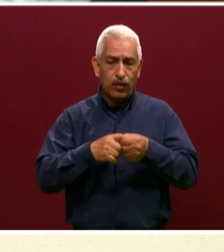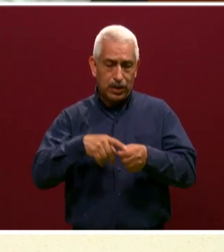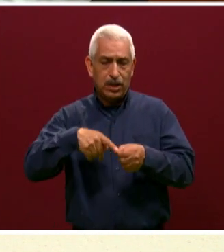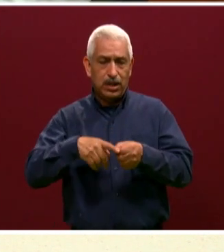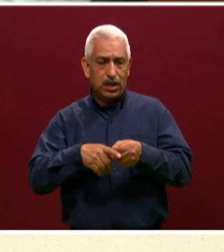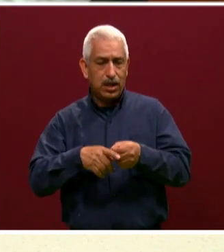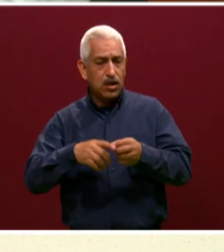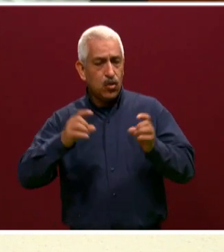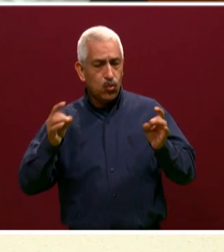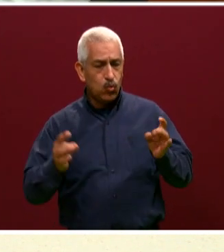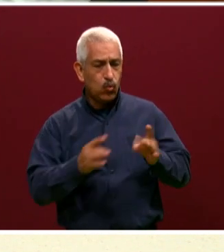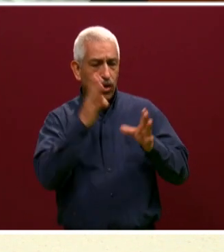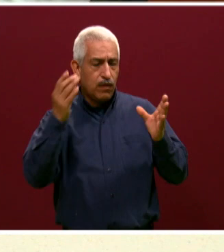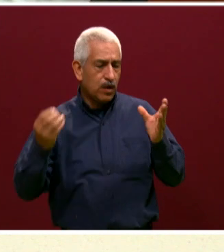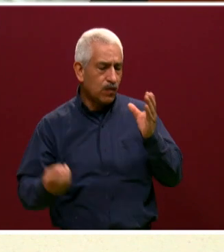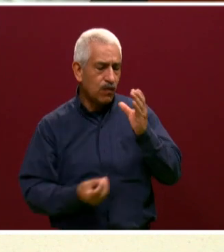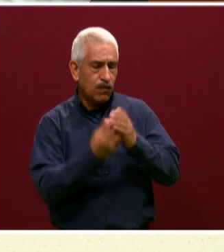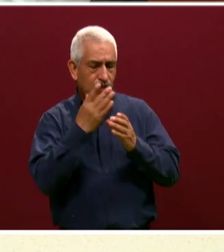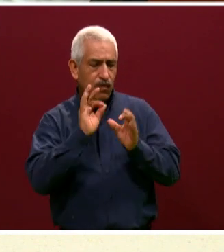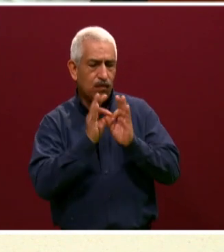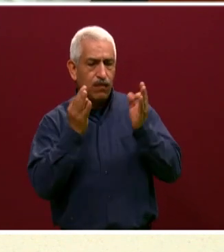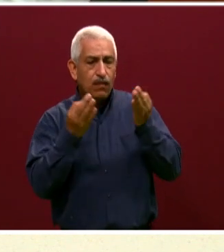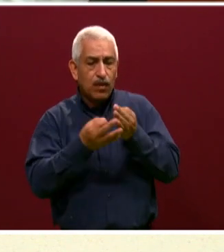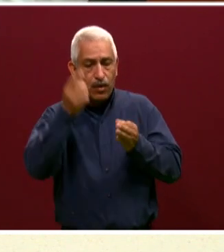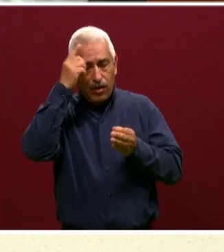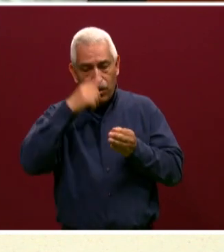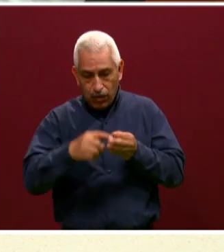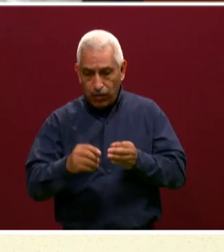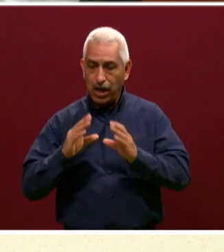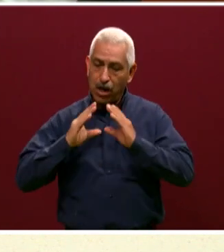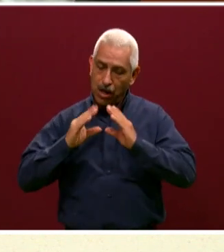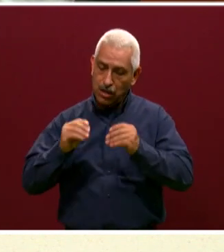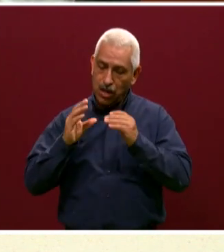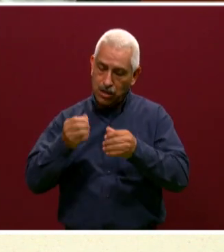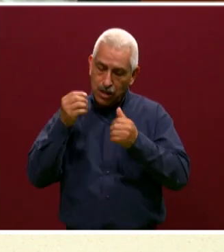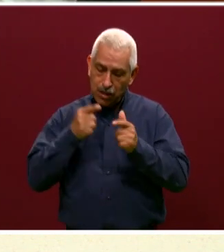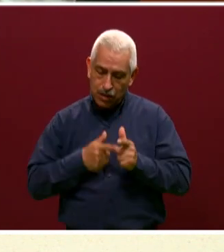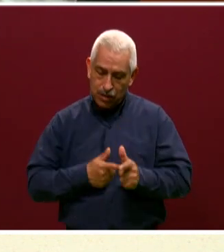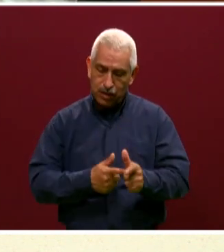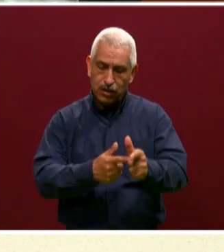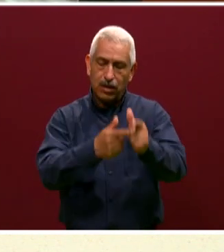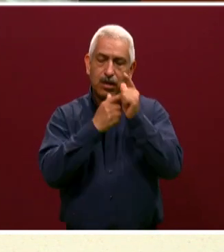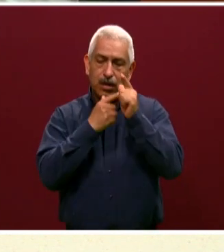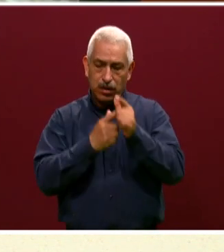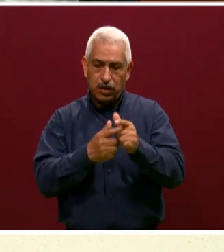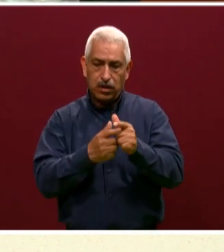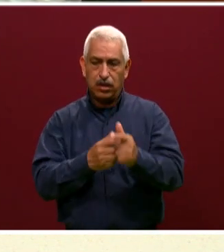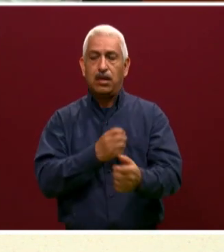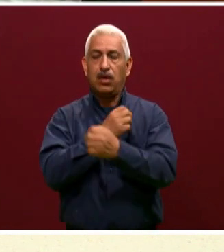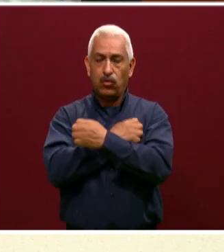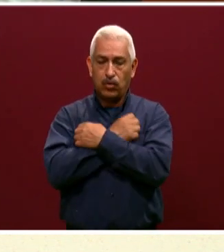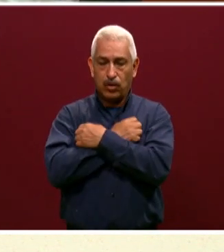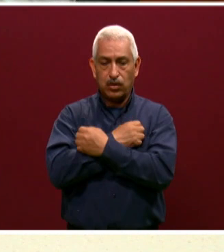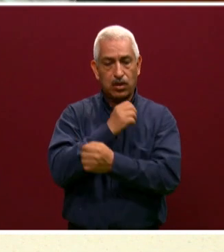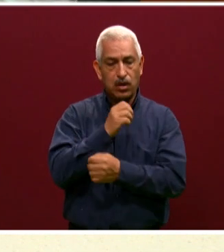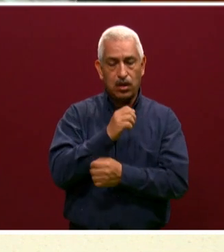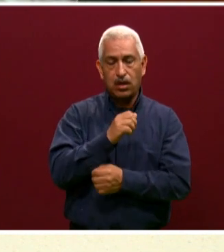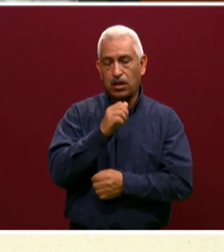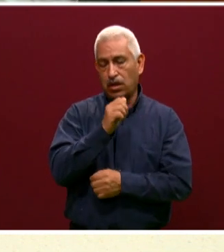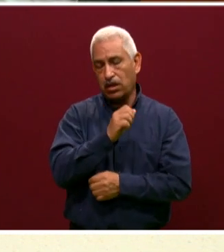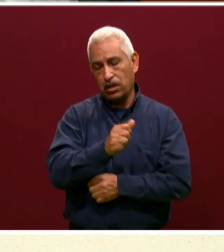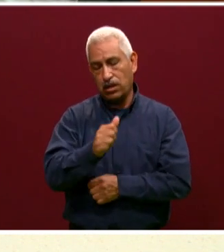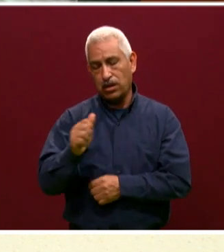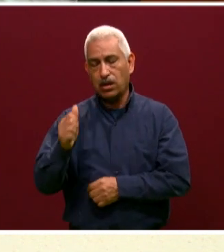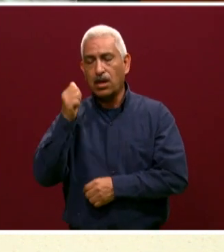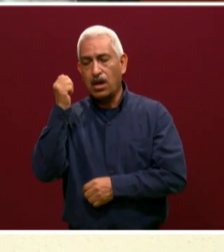poder seguir con la educación de los muchachos y muchachas. Sí, es un salto. Fue drástico. Estamos